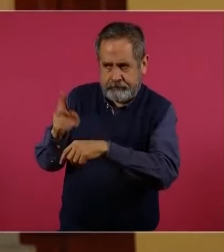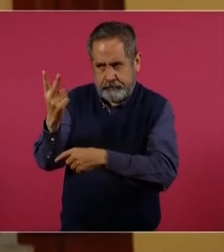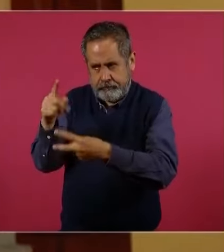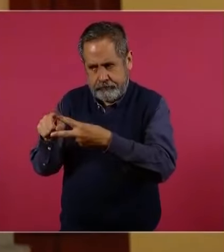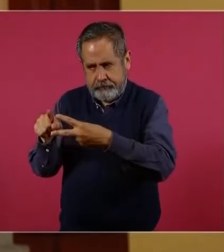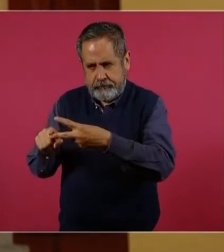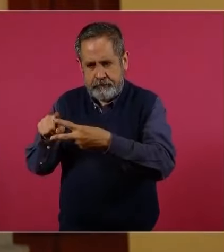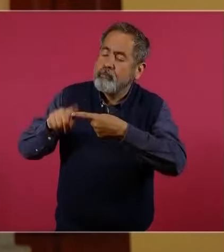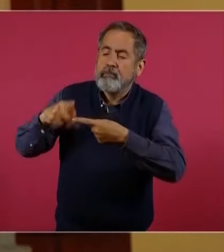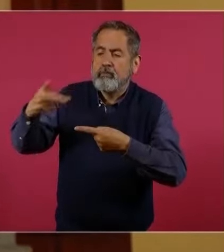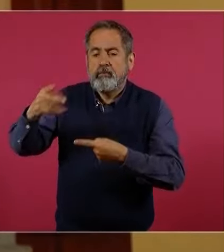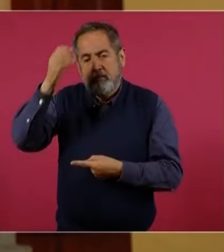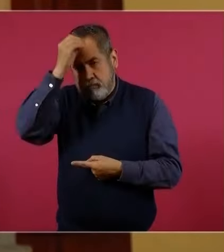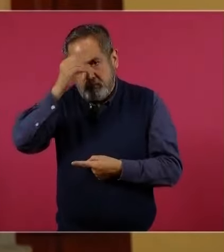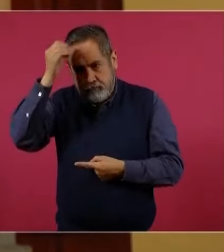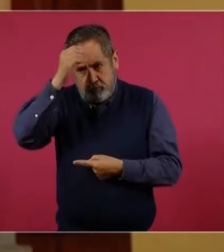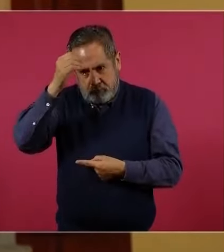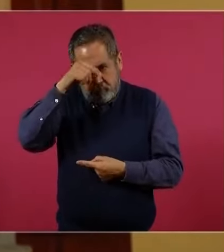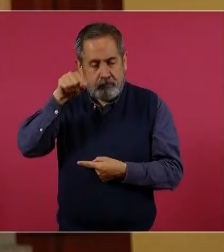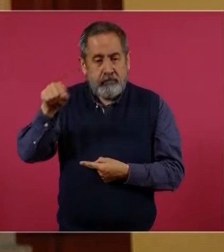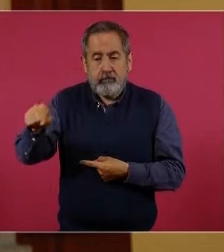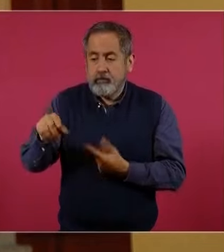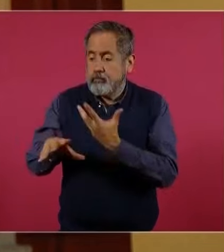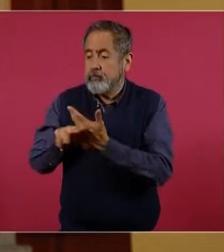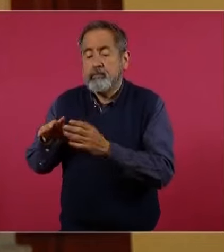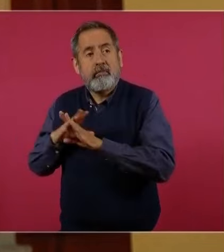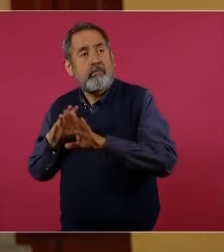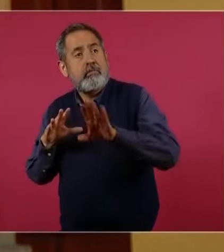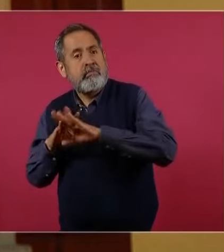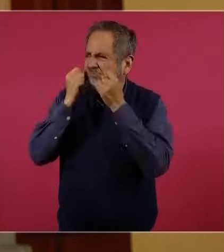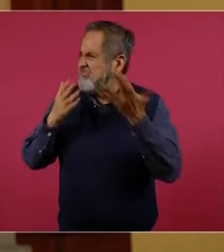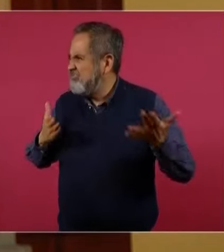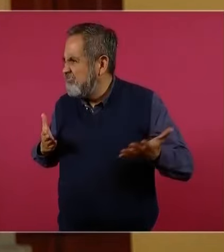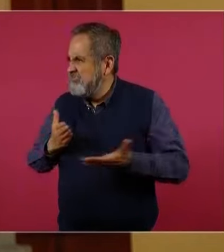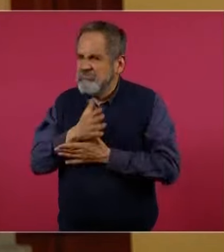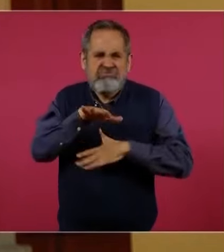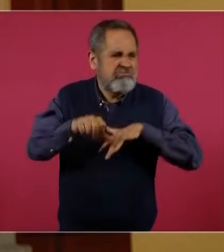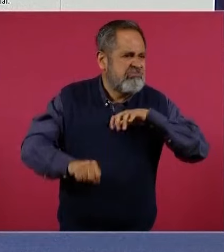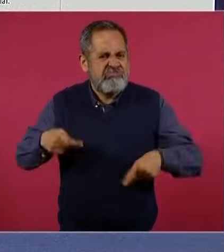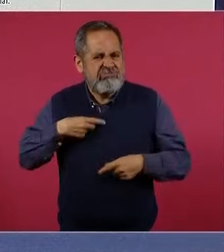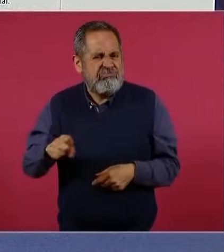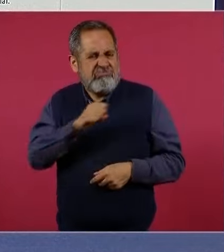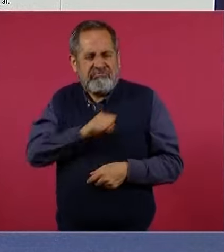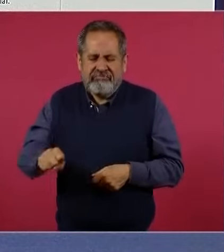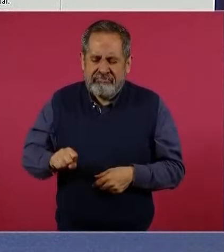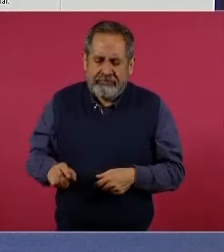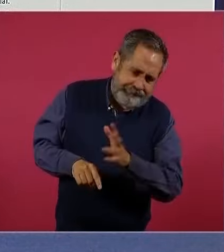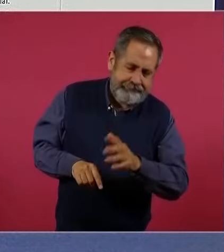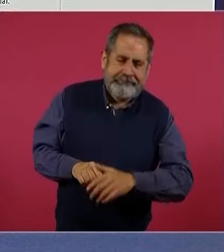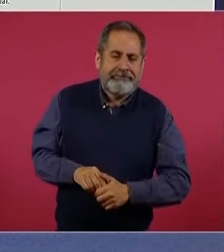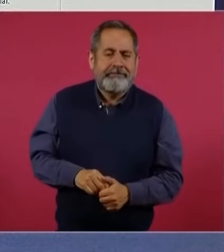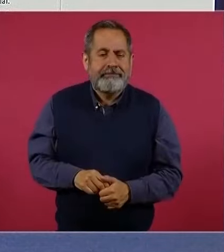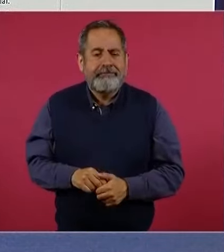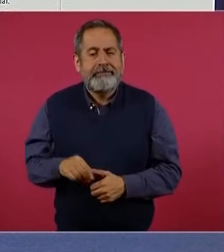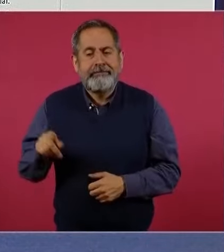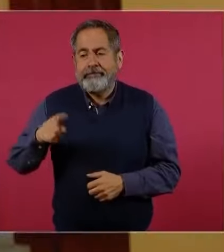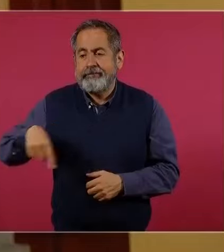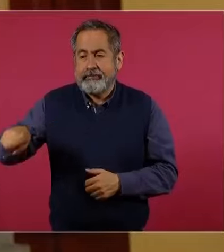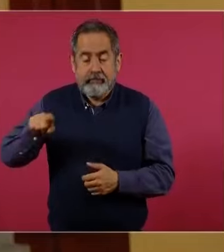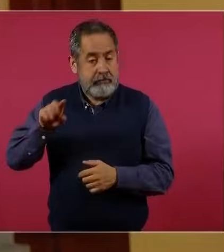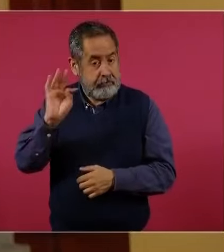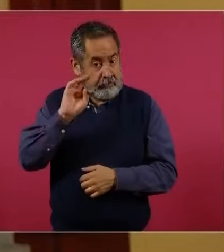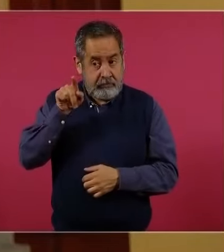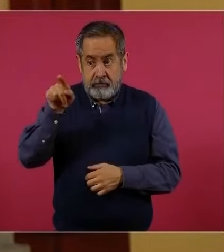primero es su opinión sobre que los migrantes son invasores y maleantes, entre comillas, y que de ganar la